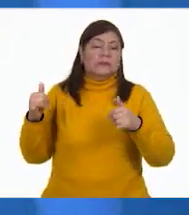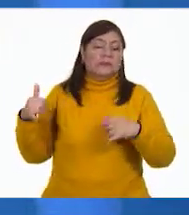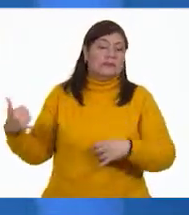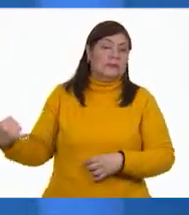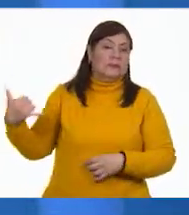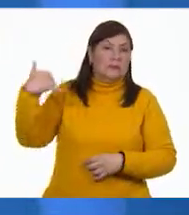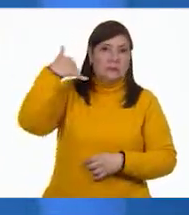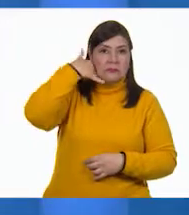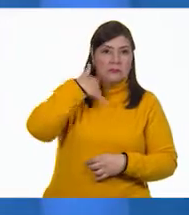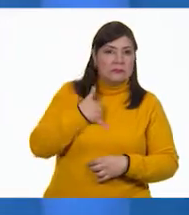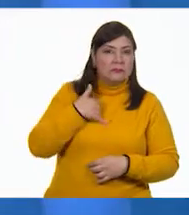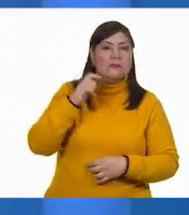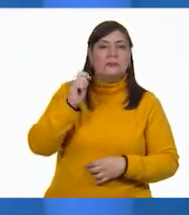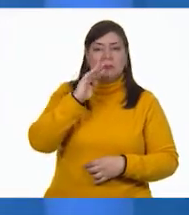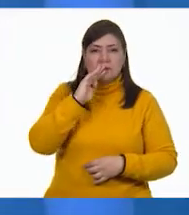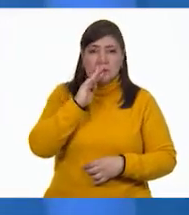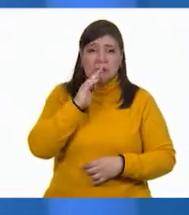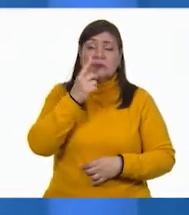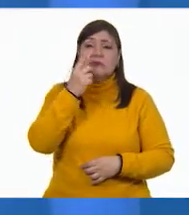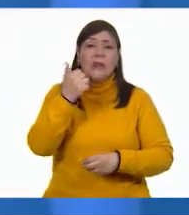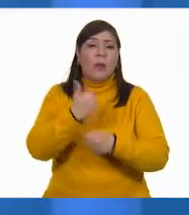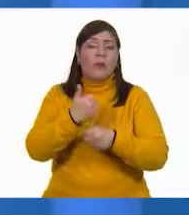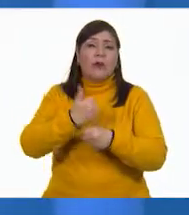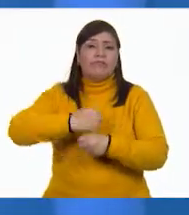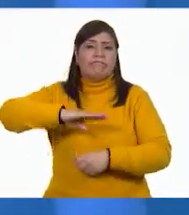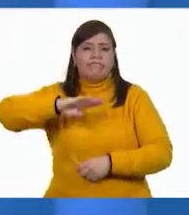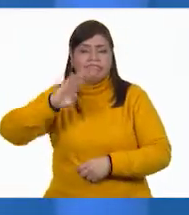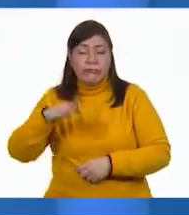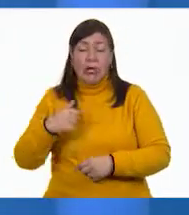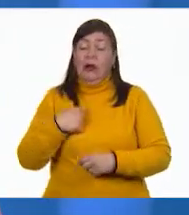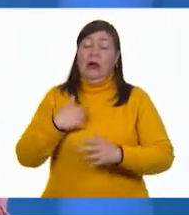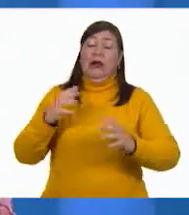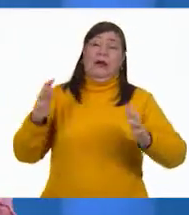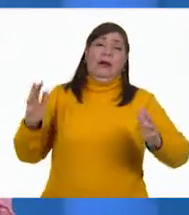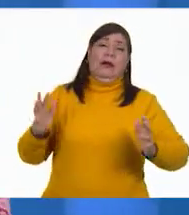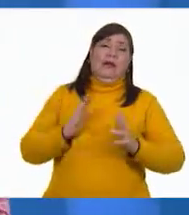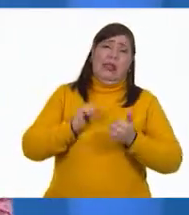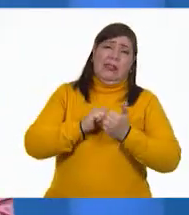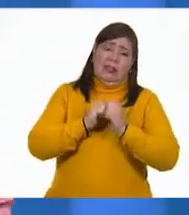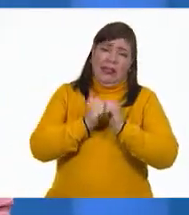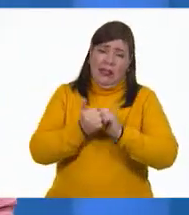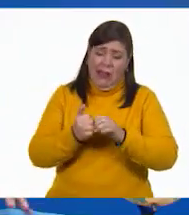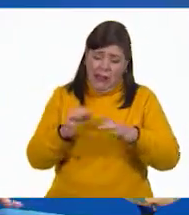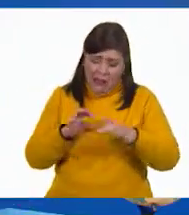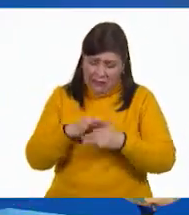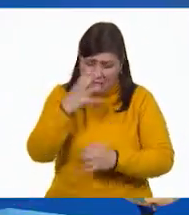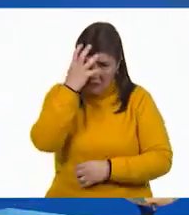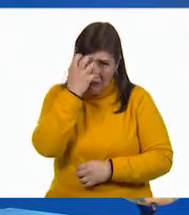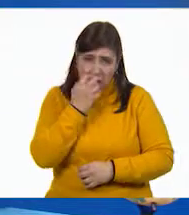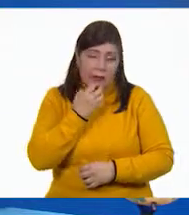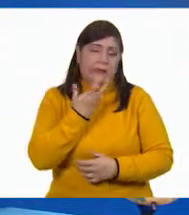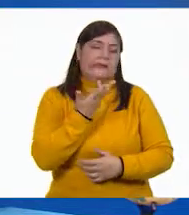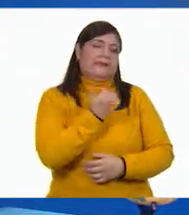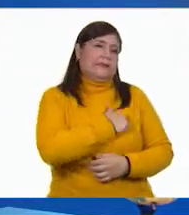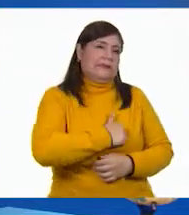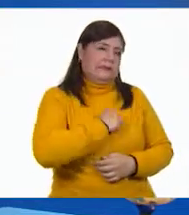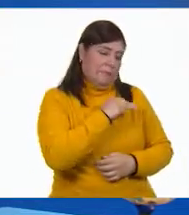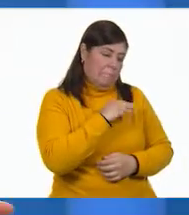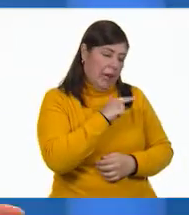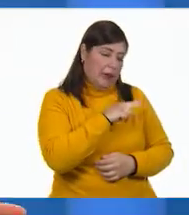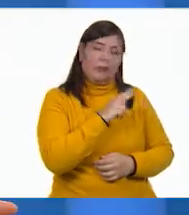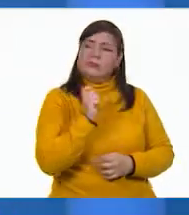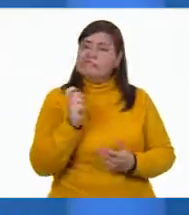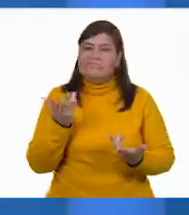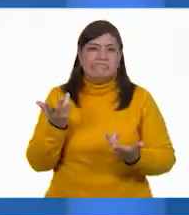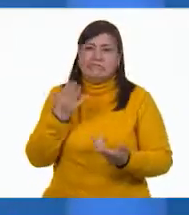mi mamá. Me dijo que mi abuelo había fallecido. Fue una sorpresa que me puso muy triste. Lo siento mucho malo. Está bien. No